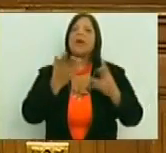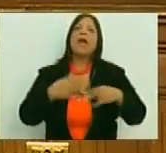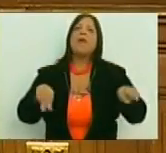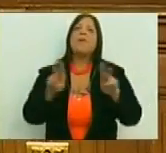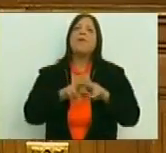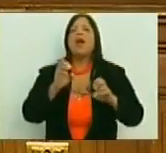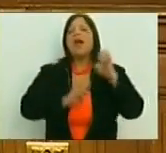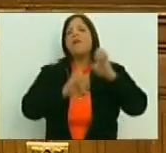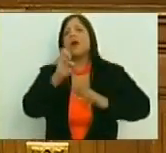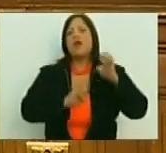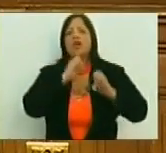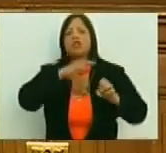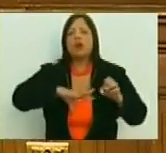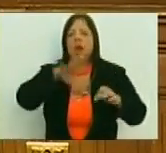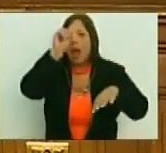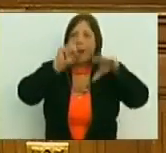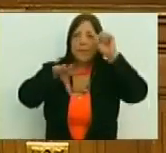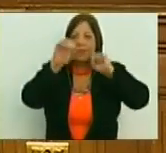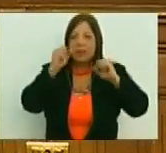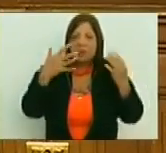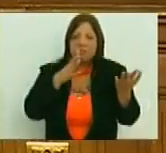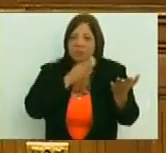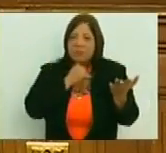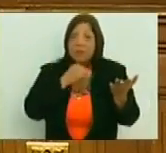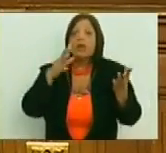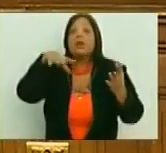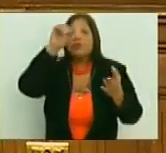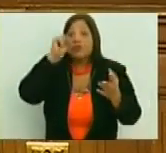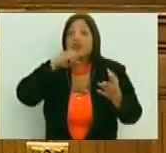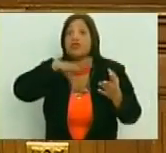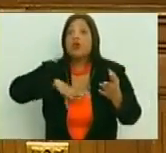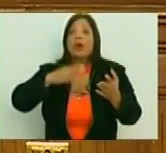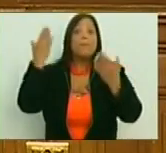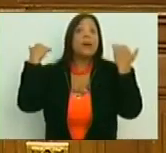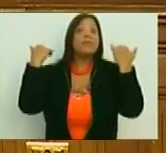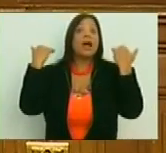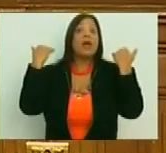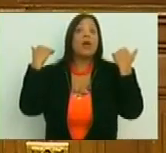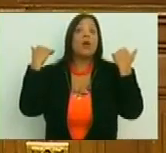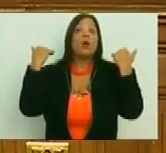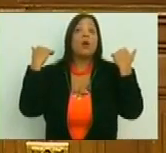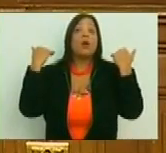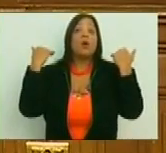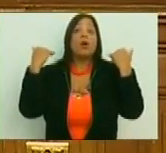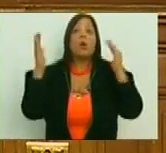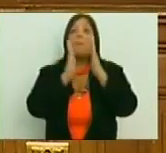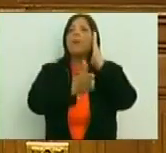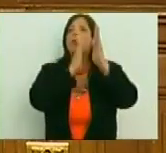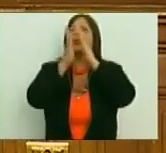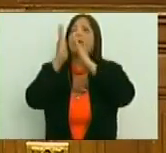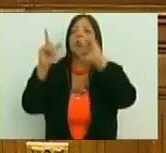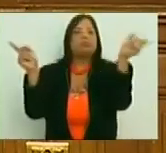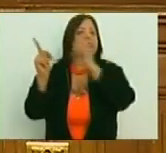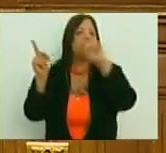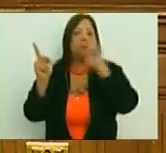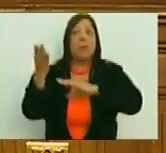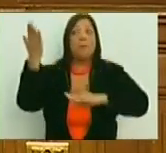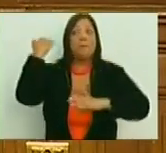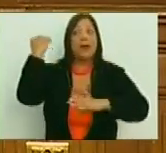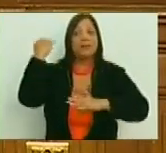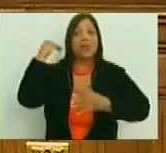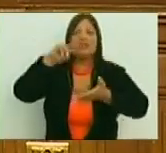historia si no aprendemos de ella la historia no es el pasado depositado en viejas bibliotecas el pasado